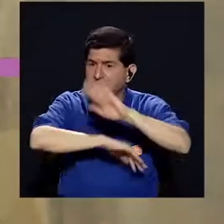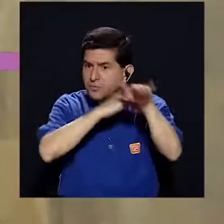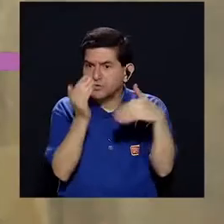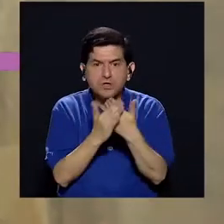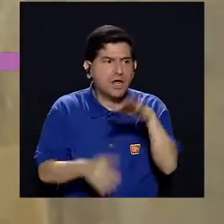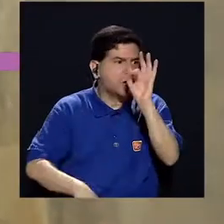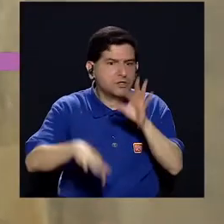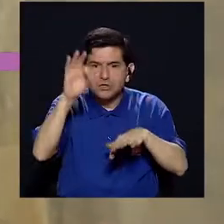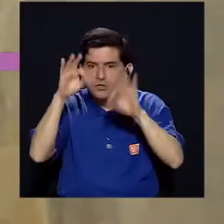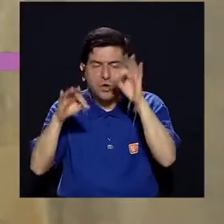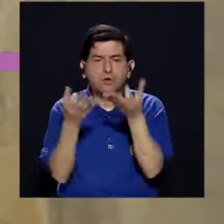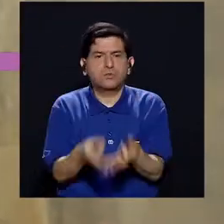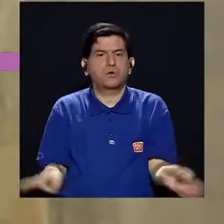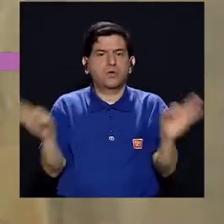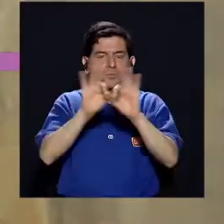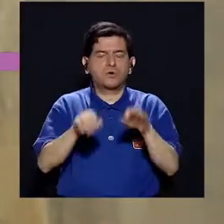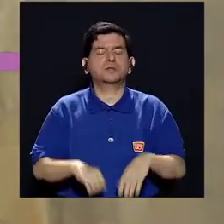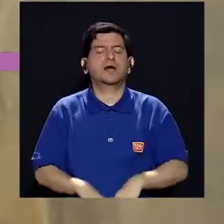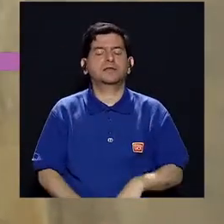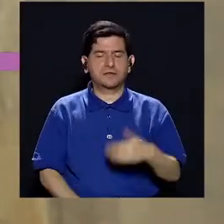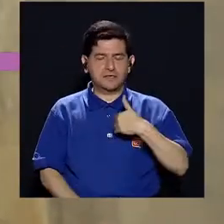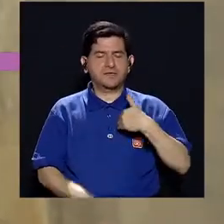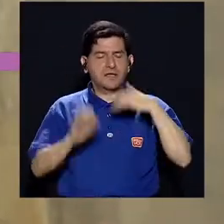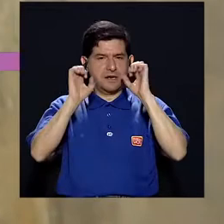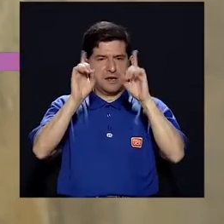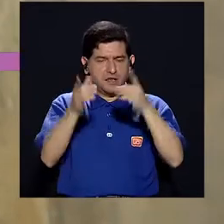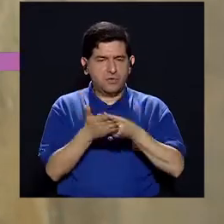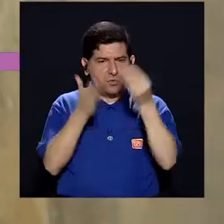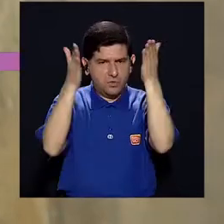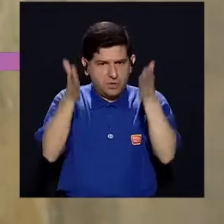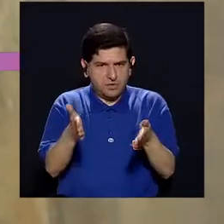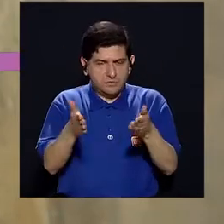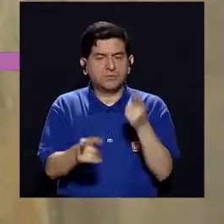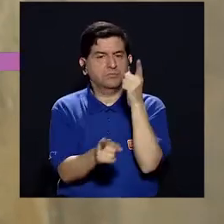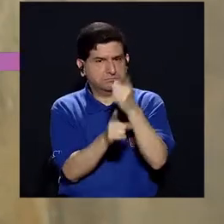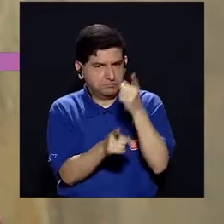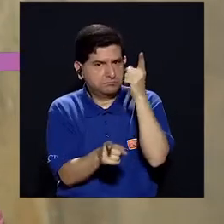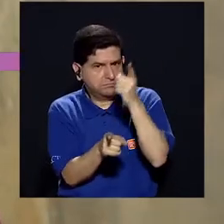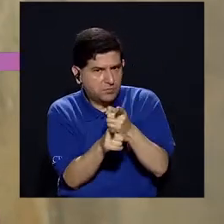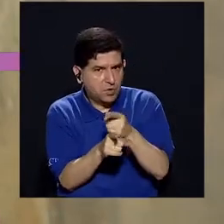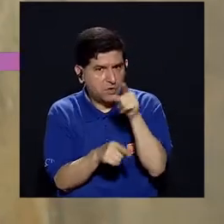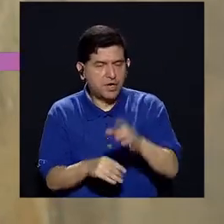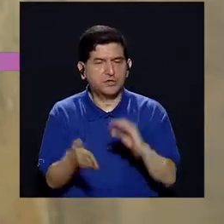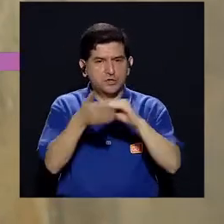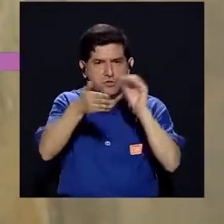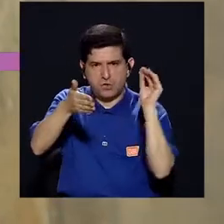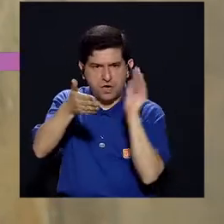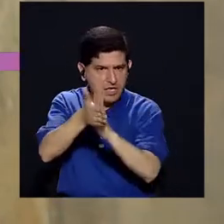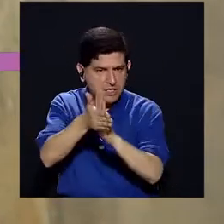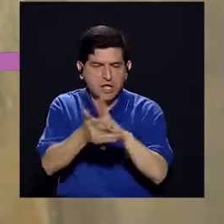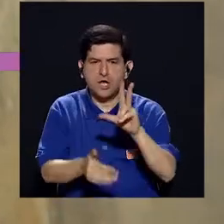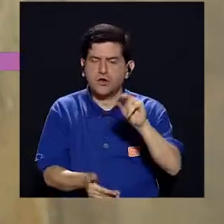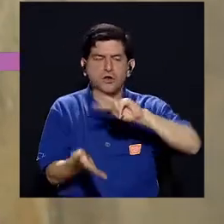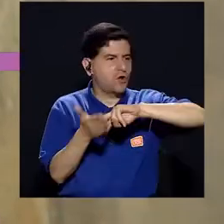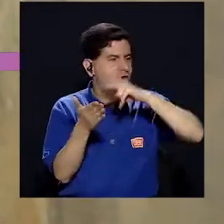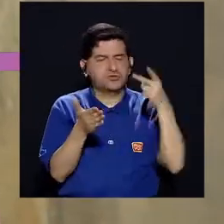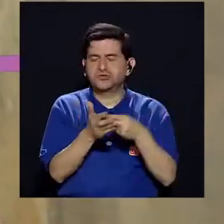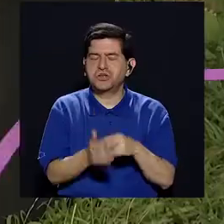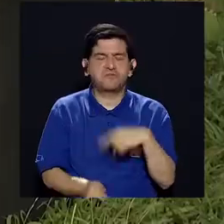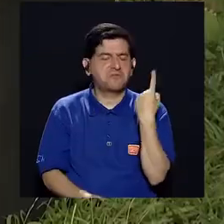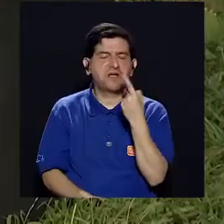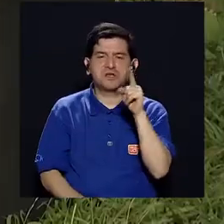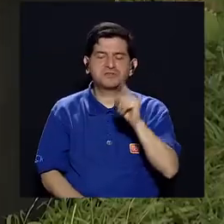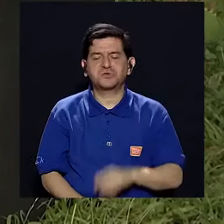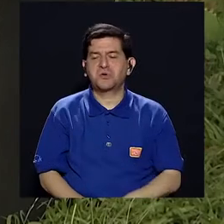mercado vamos a encontrar de todo. De todo. Lo importante es la educación al consumidor de que efectivamente estas etiquetas no están ahí